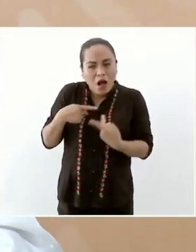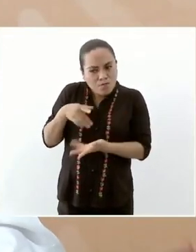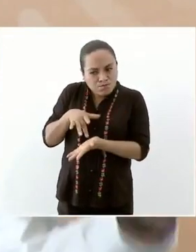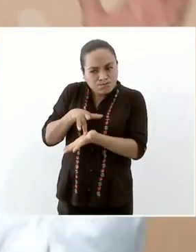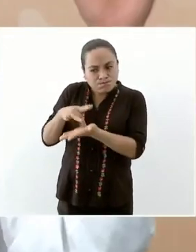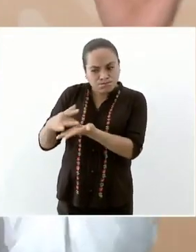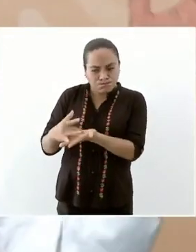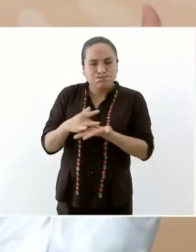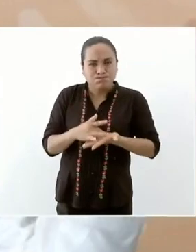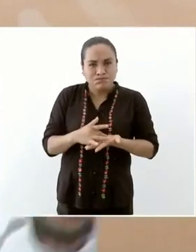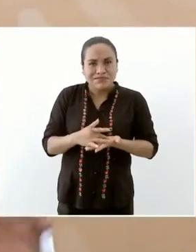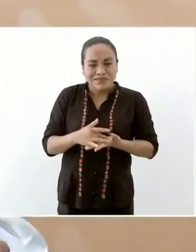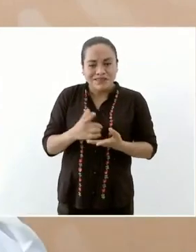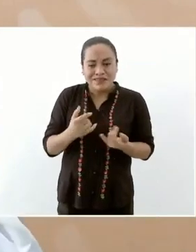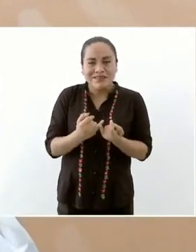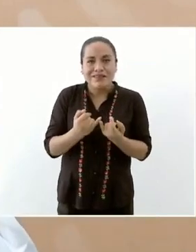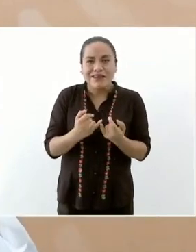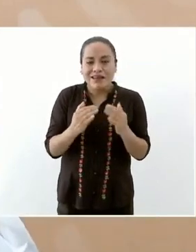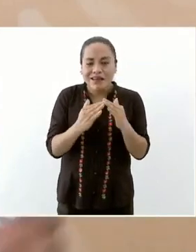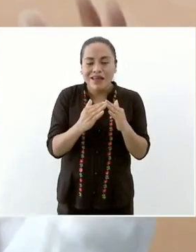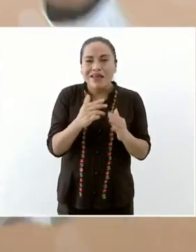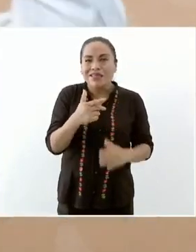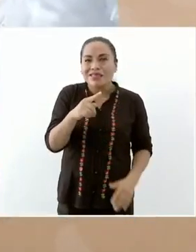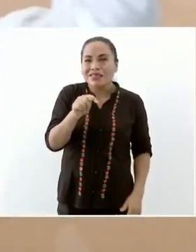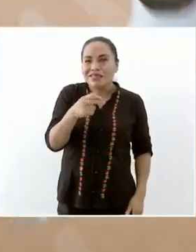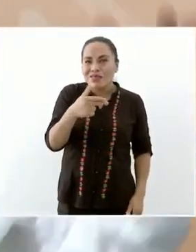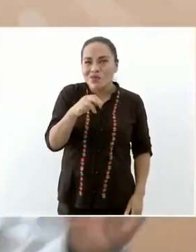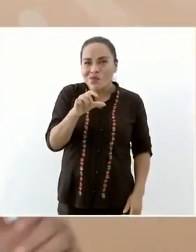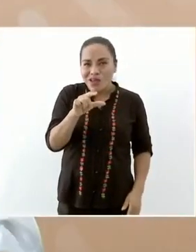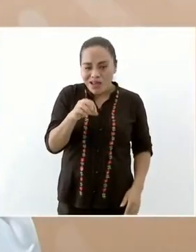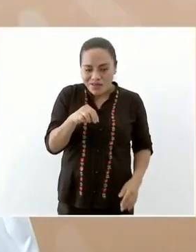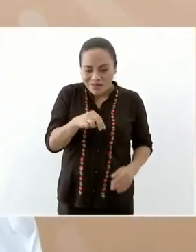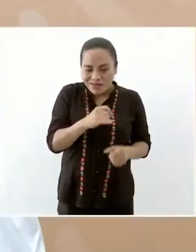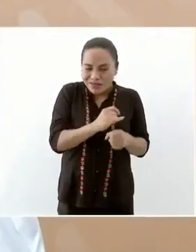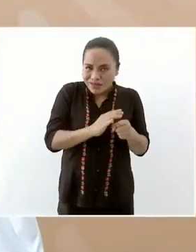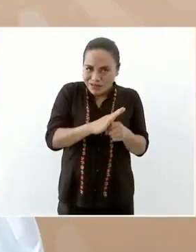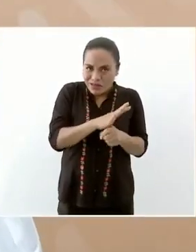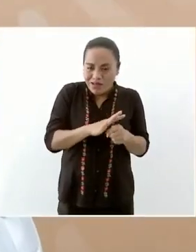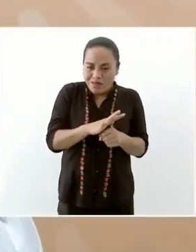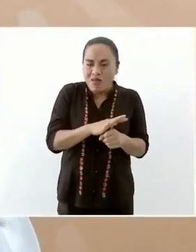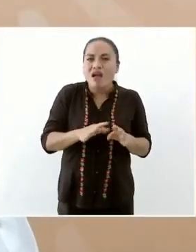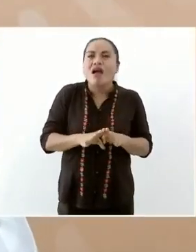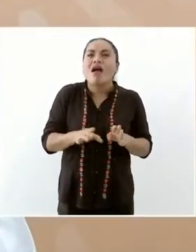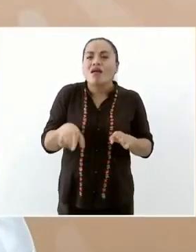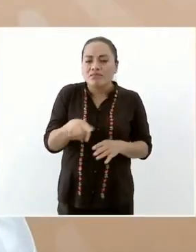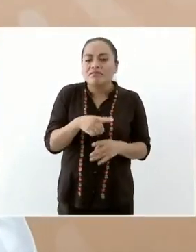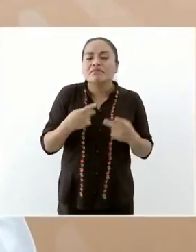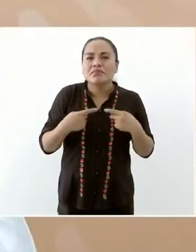de guano pero participaba toda la comunidad que tenía que